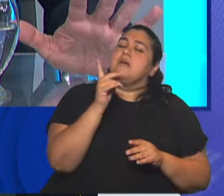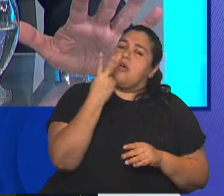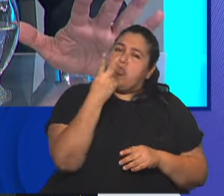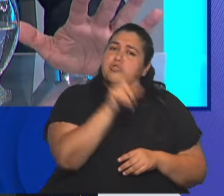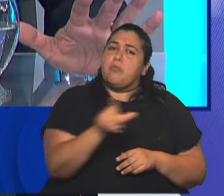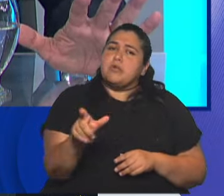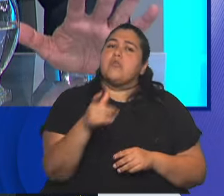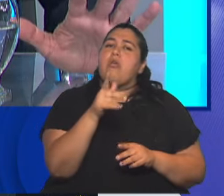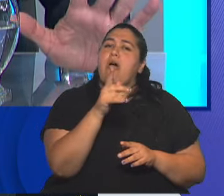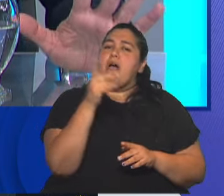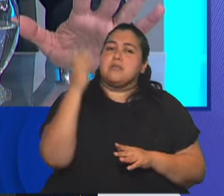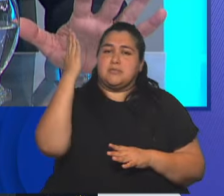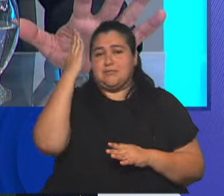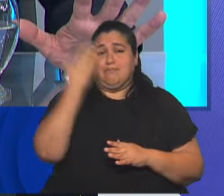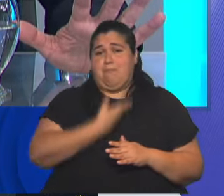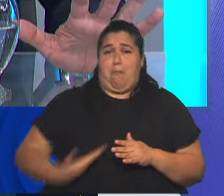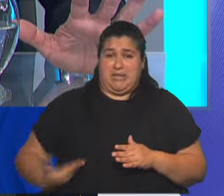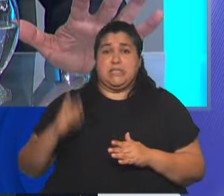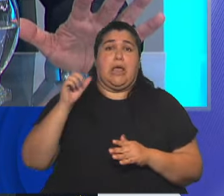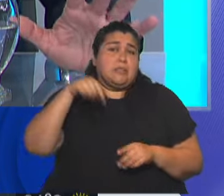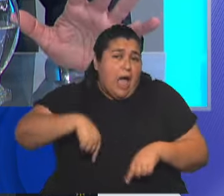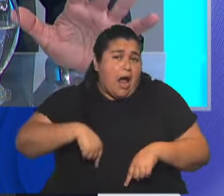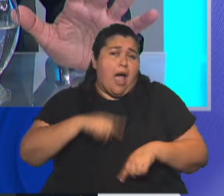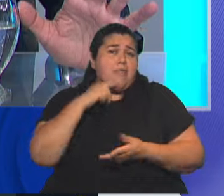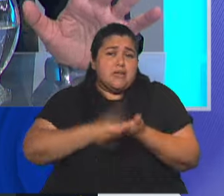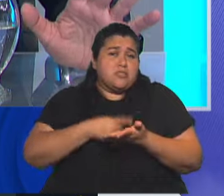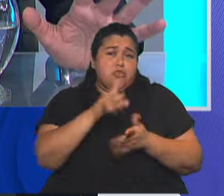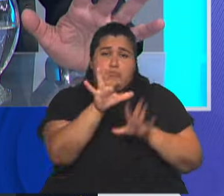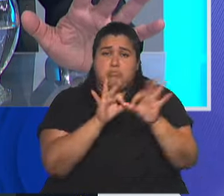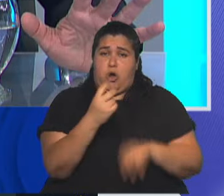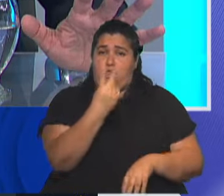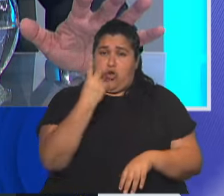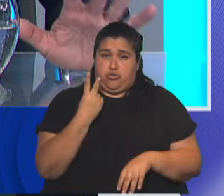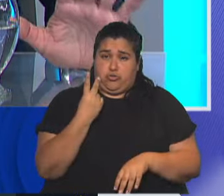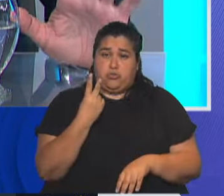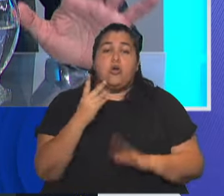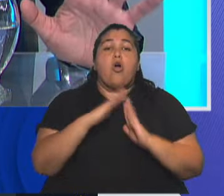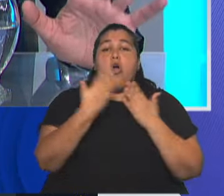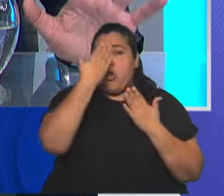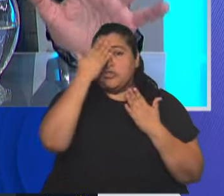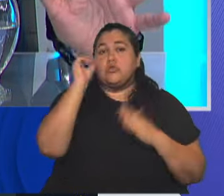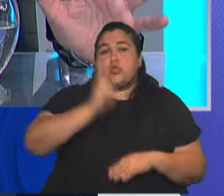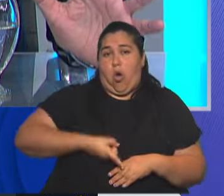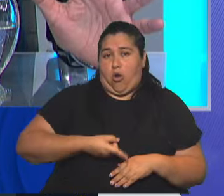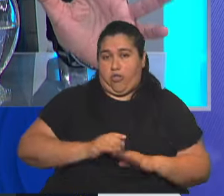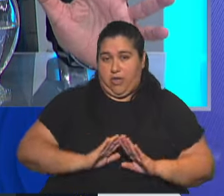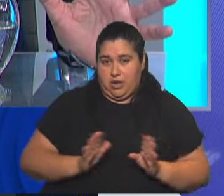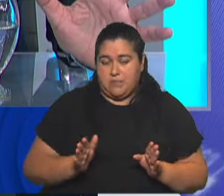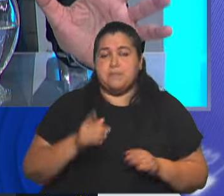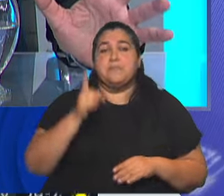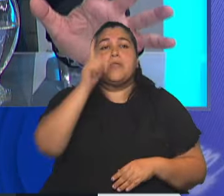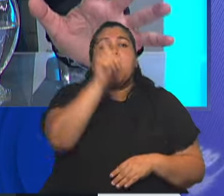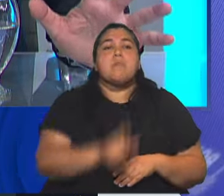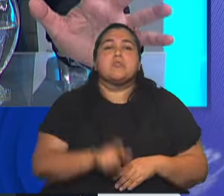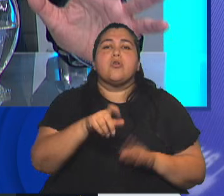propuestos por el presidente, acá elige el presidente. El presidente porque le ordena la Constitución, porque es la persona de